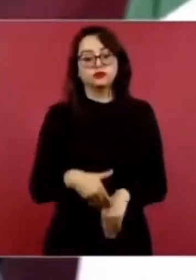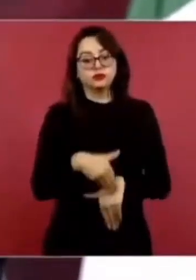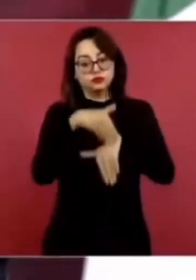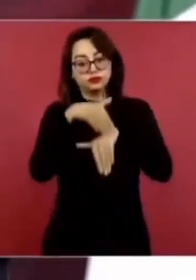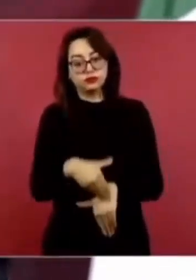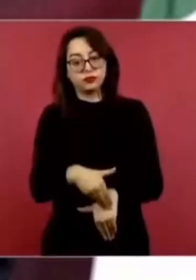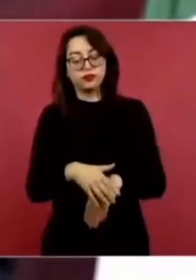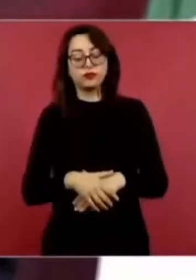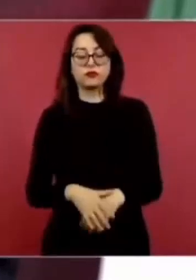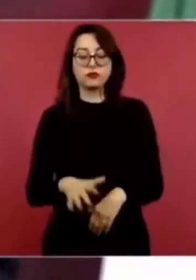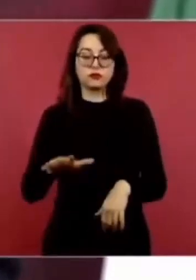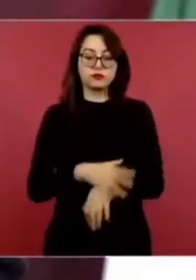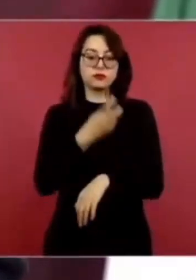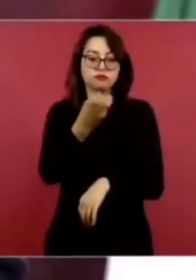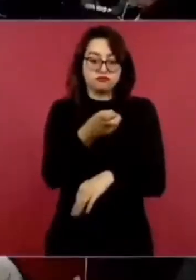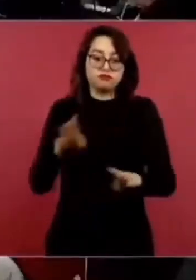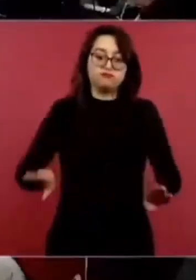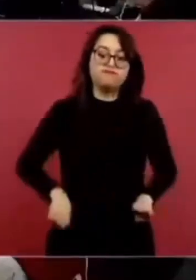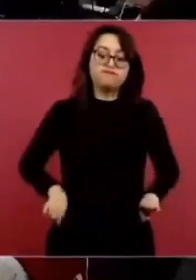postura.